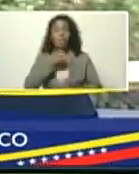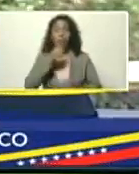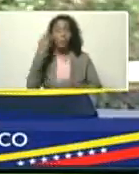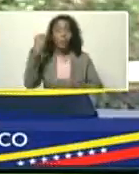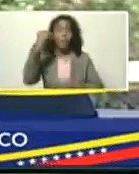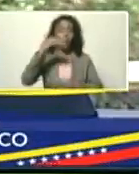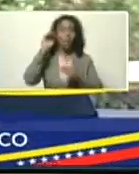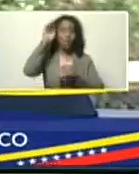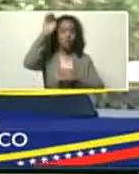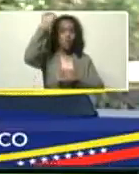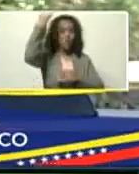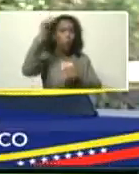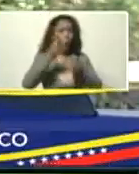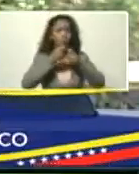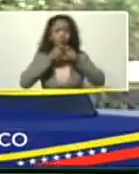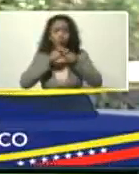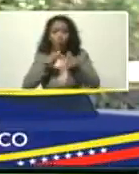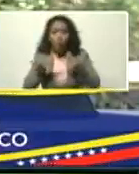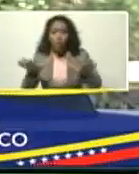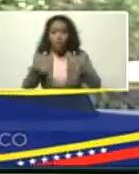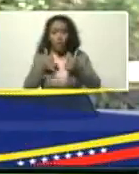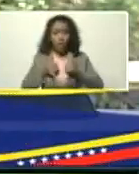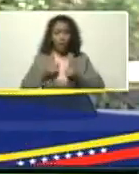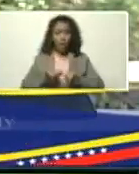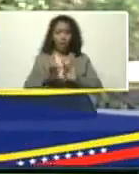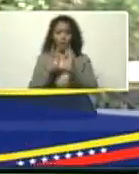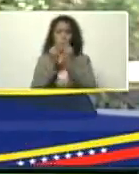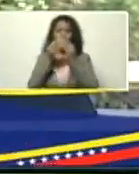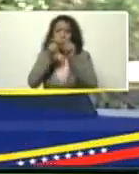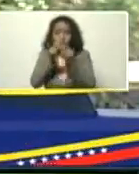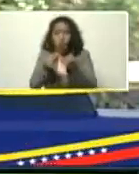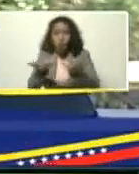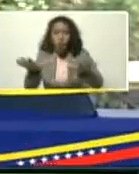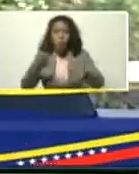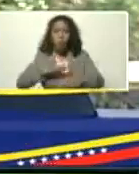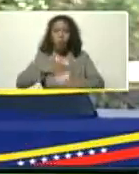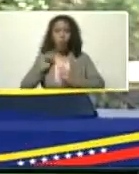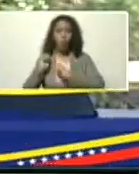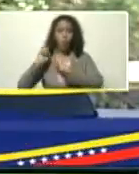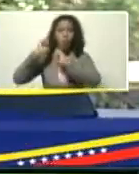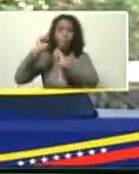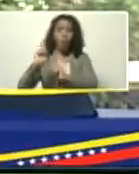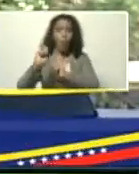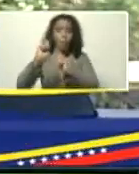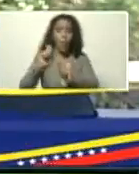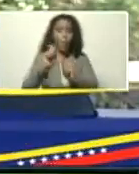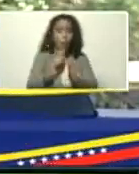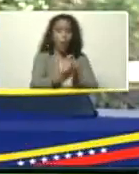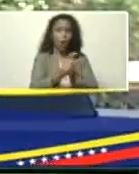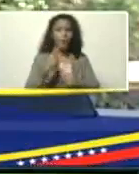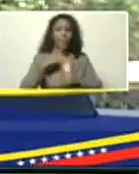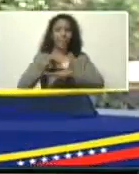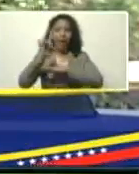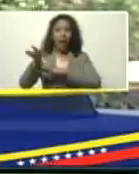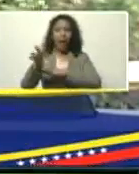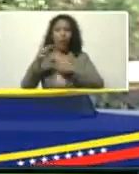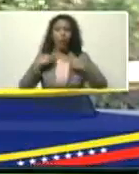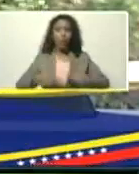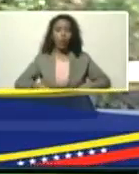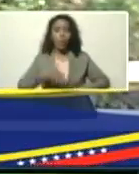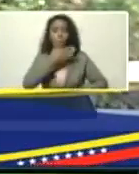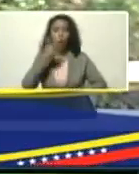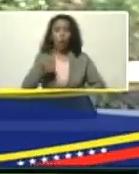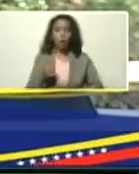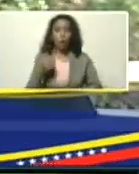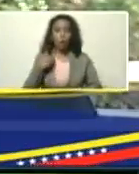tataranietas, nuestros descendientes, le podamos heredar, dejar una humanidad mejor, ahora,